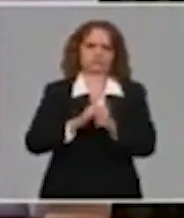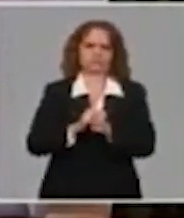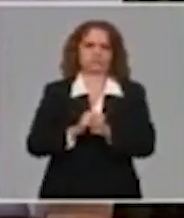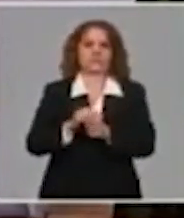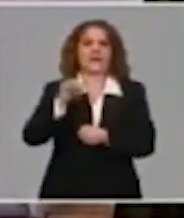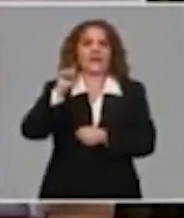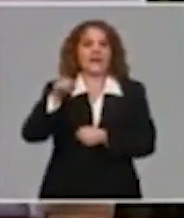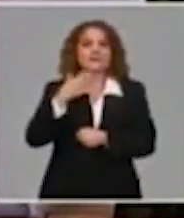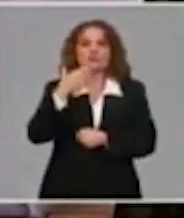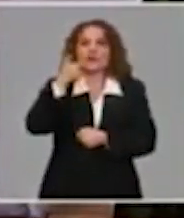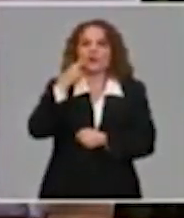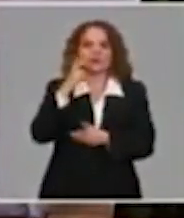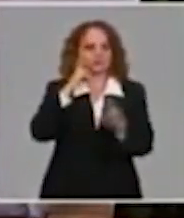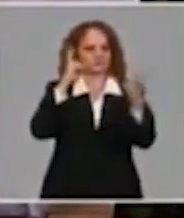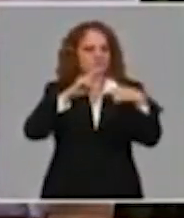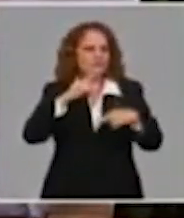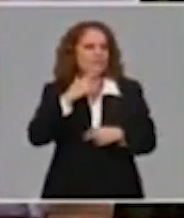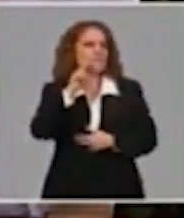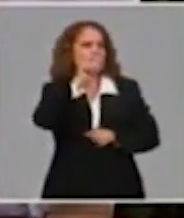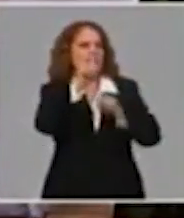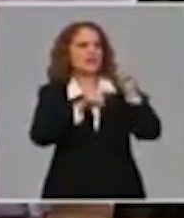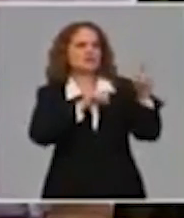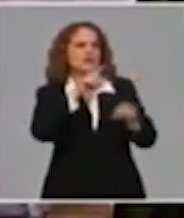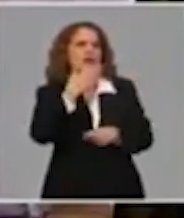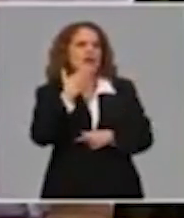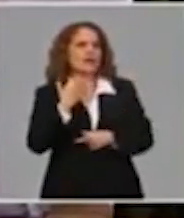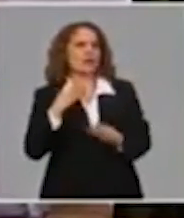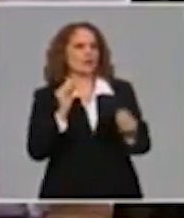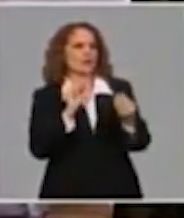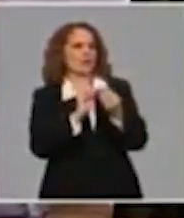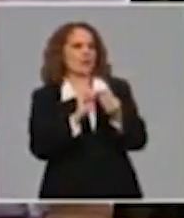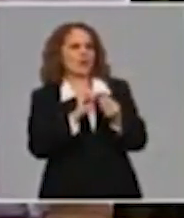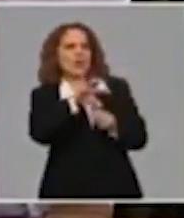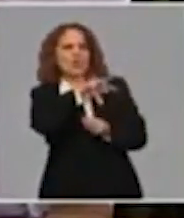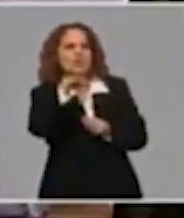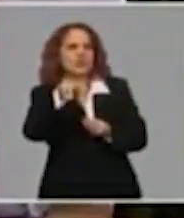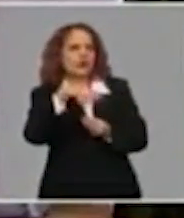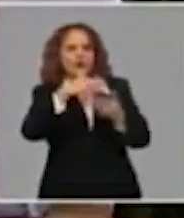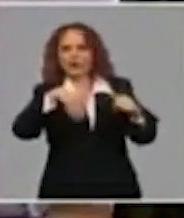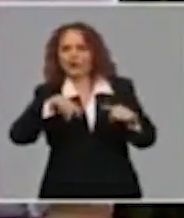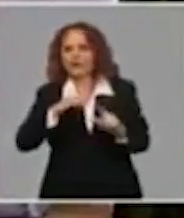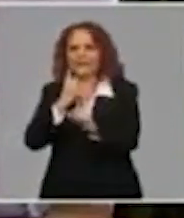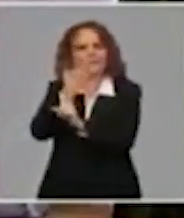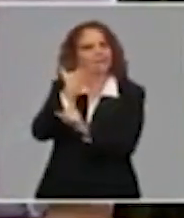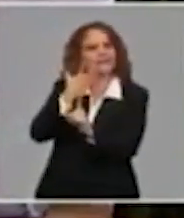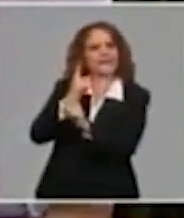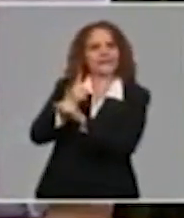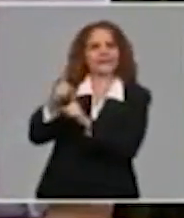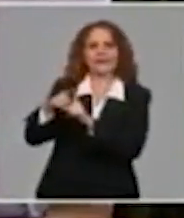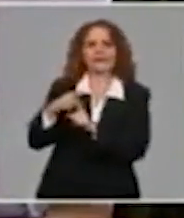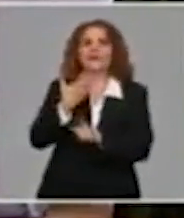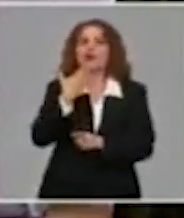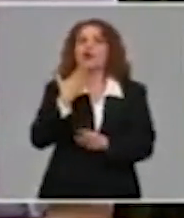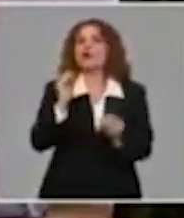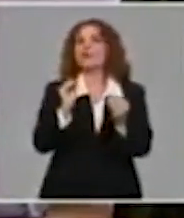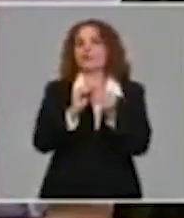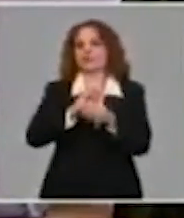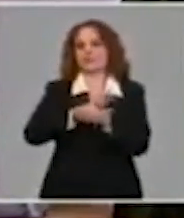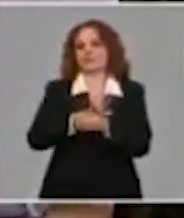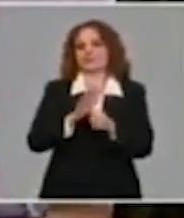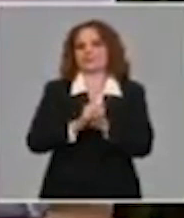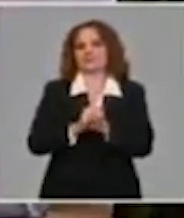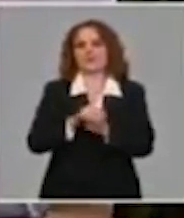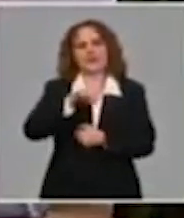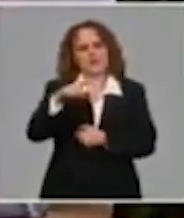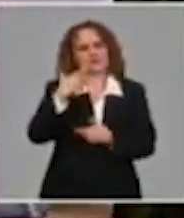exactamente dónde se enfermó el individuo. Y eso es de las cosas que estamos buscando. Que no hay una dispersión de casos sin identificar